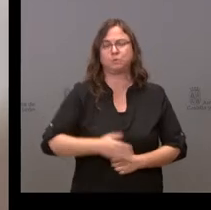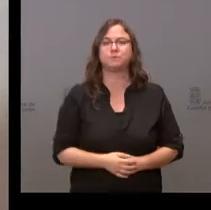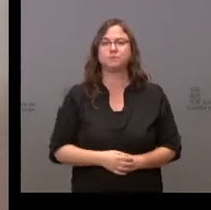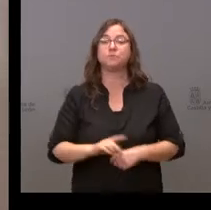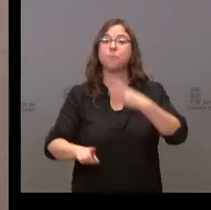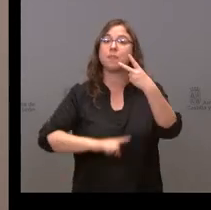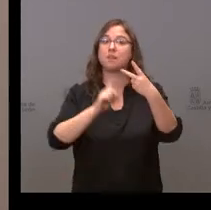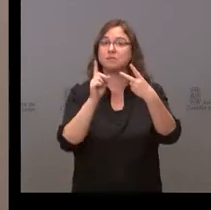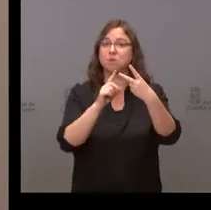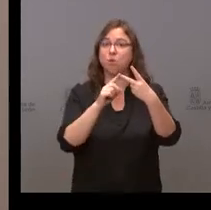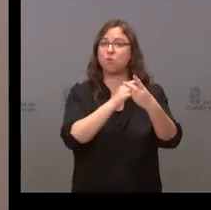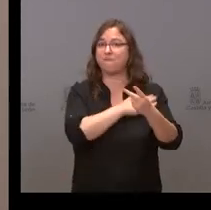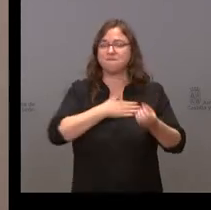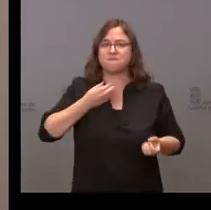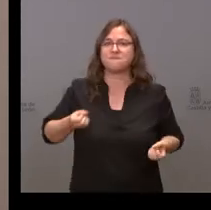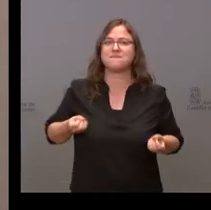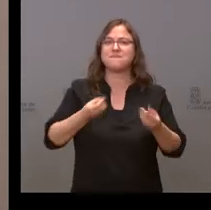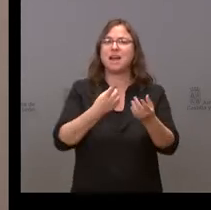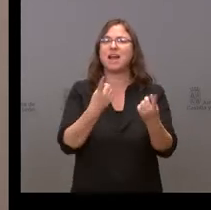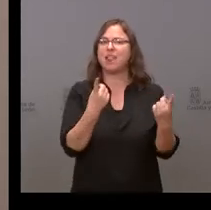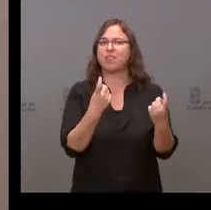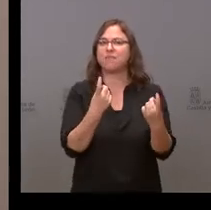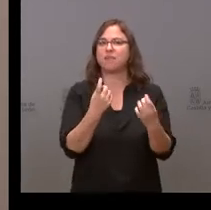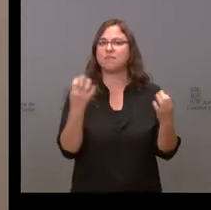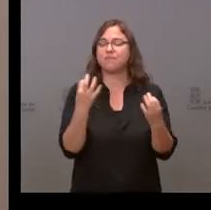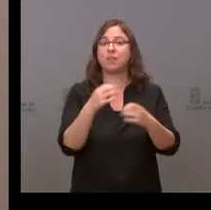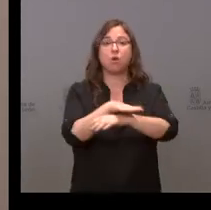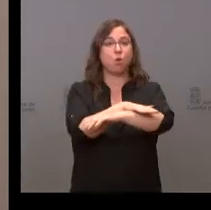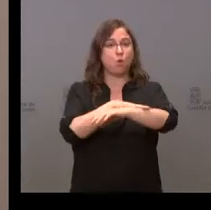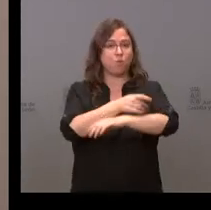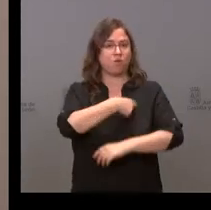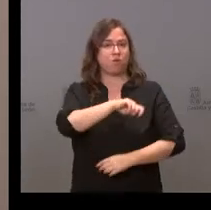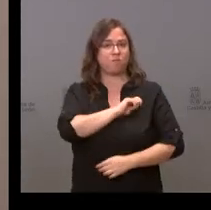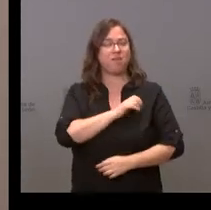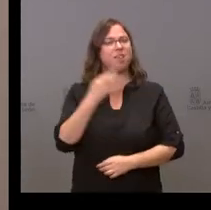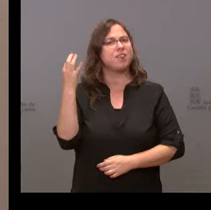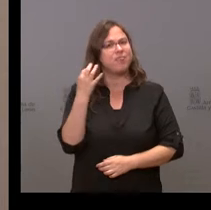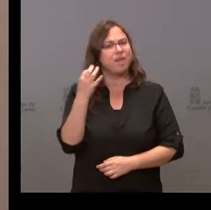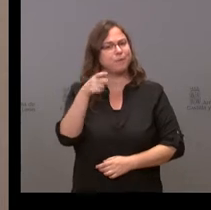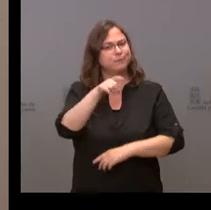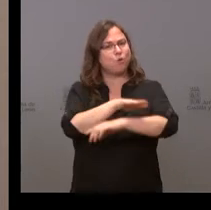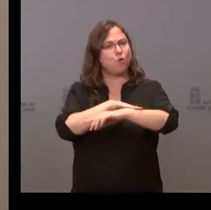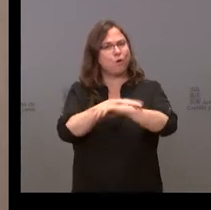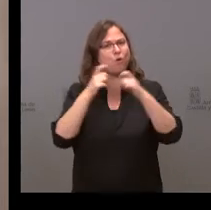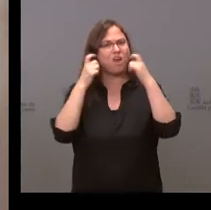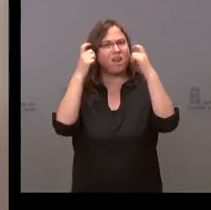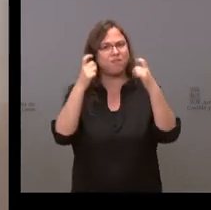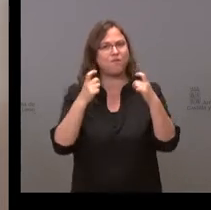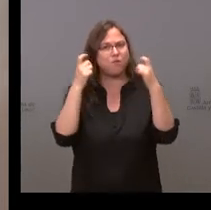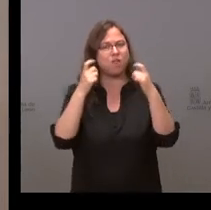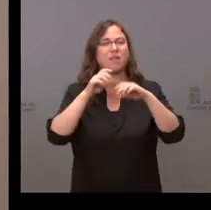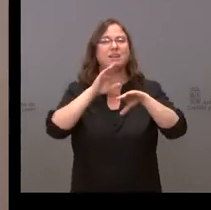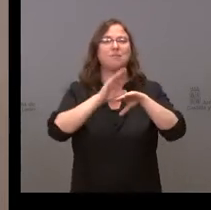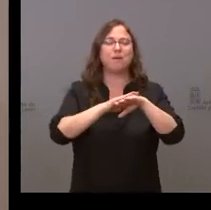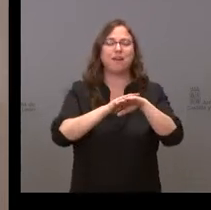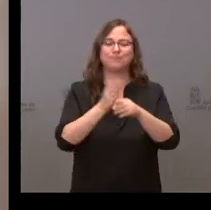también decir que es necesario que el Gobierno de España haga un esfuerzo por incrementar la